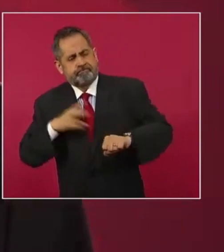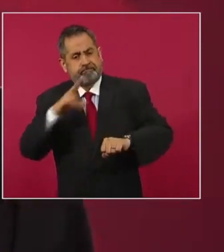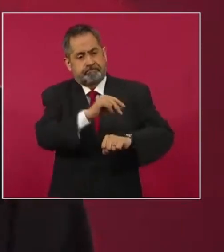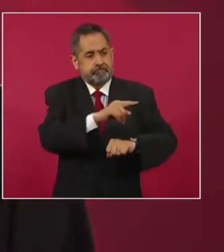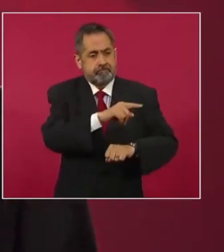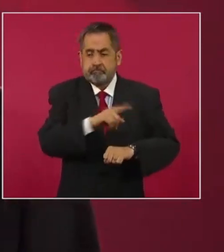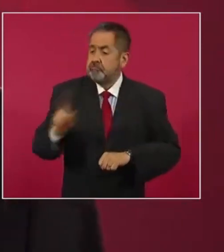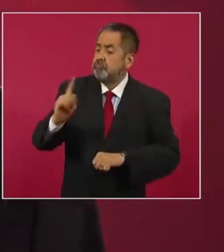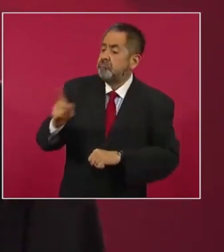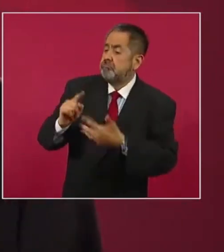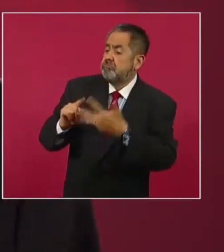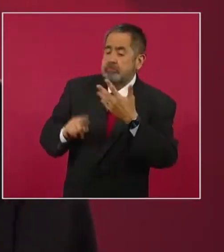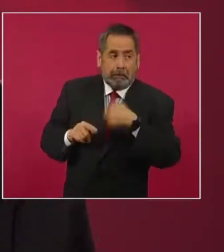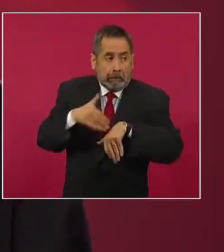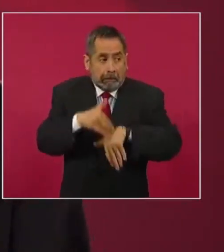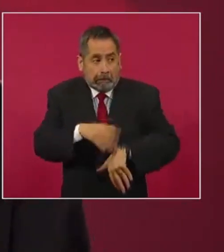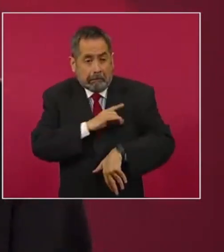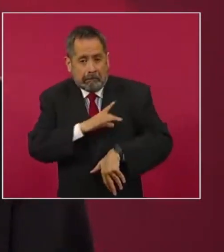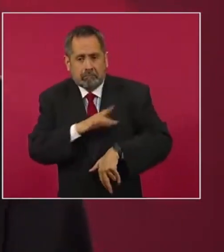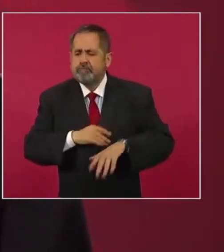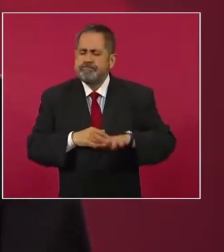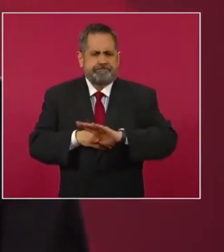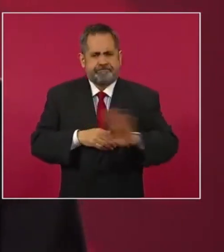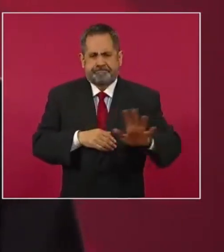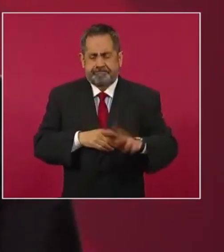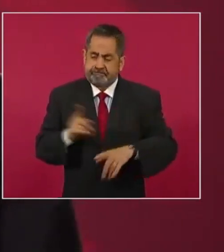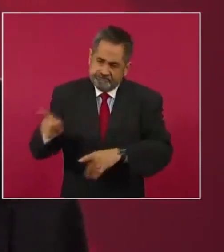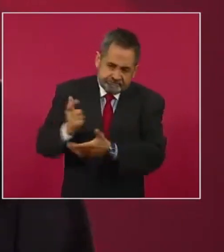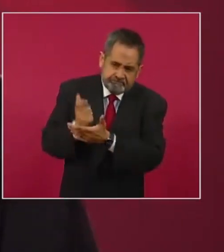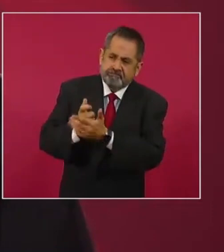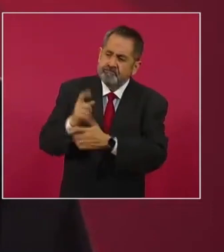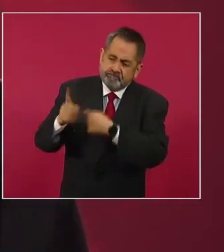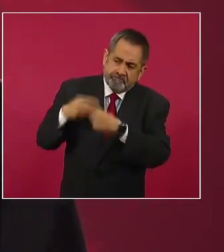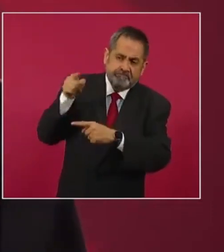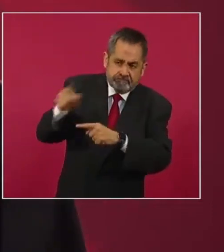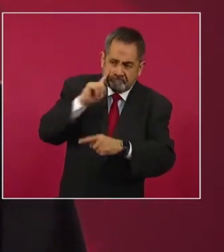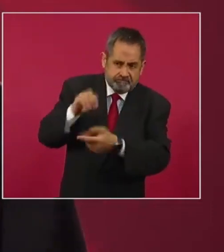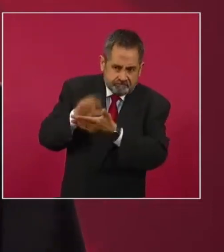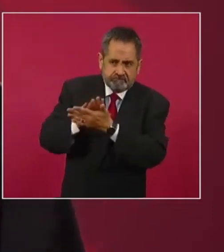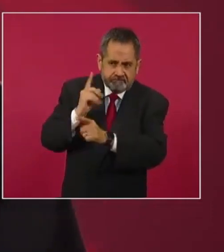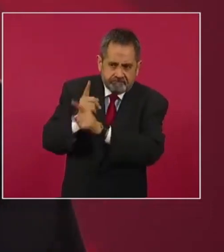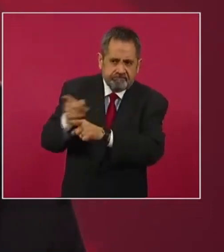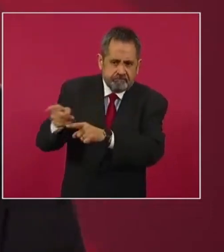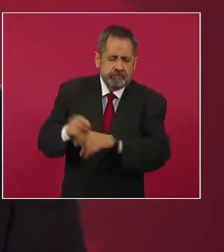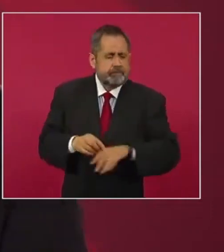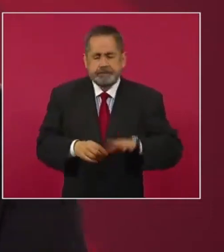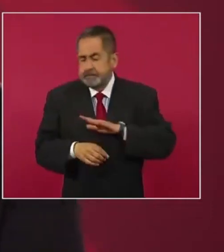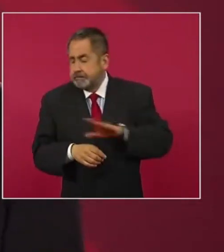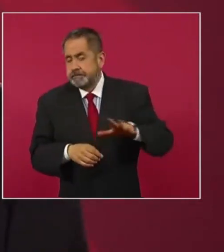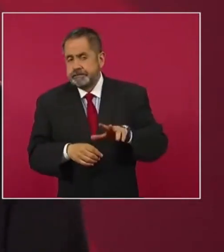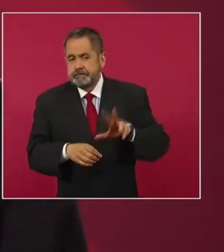intimidación y amenazas, ya no, eso ya